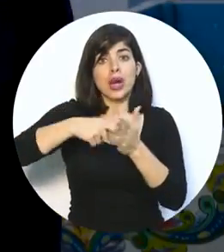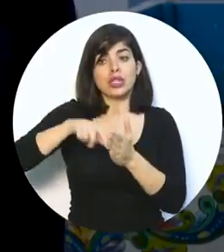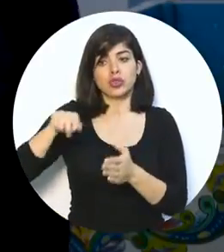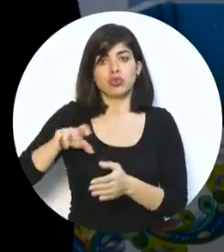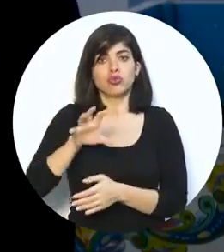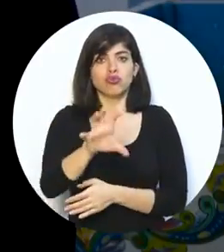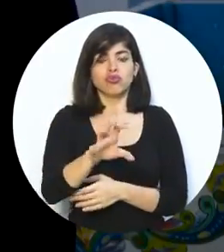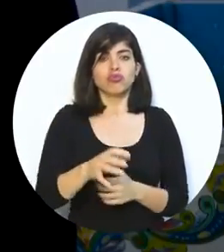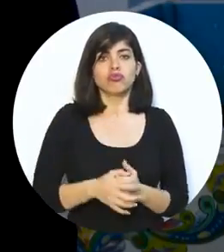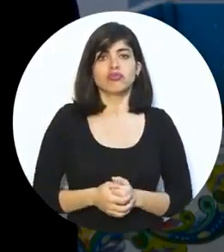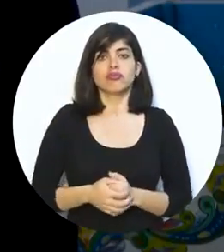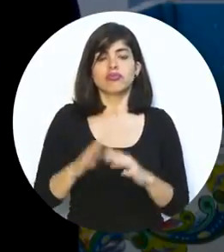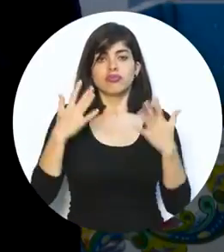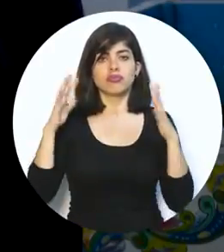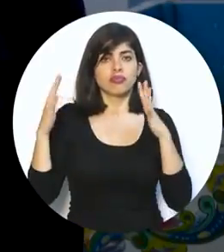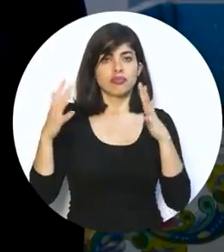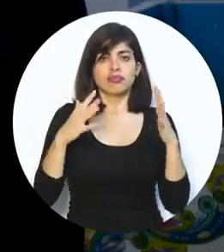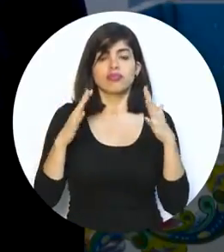impuestos.